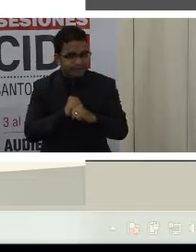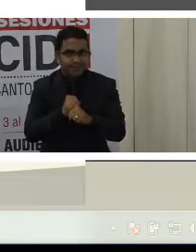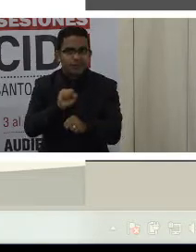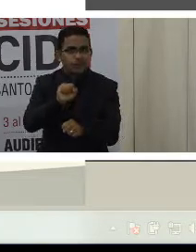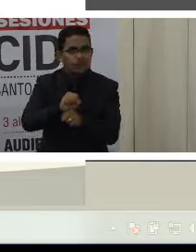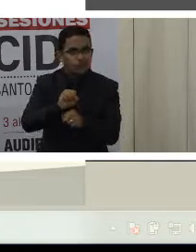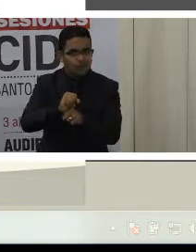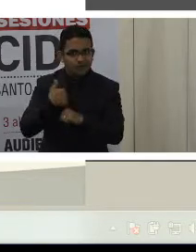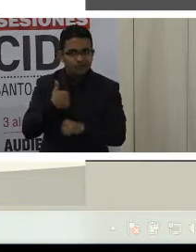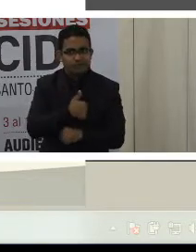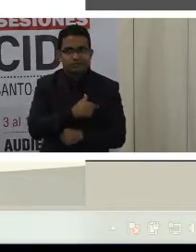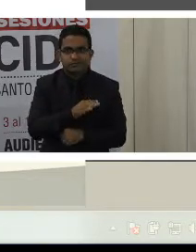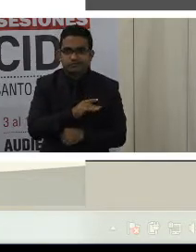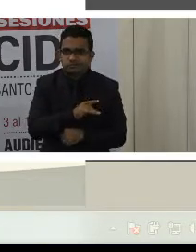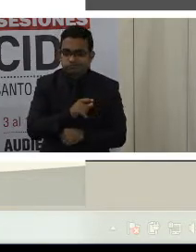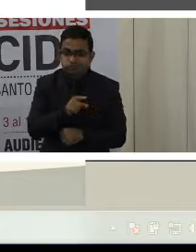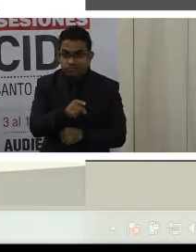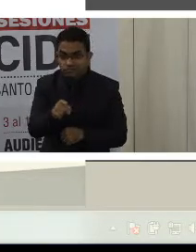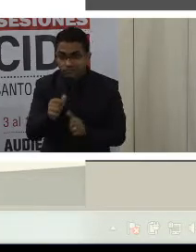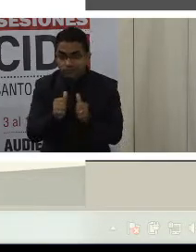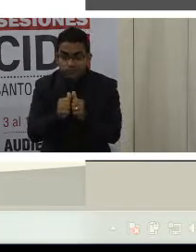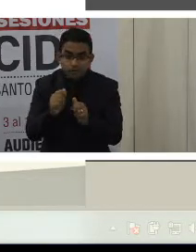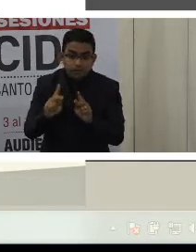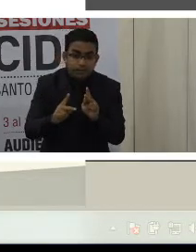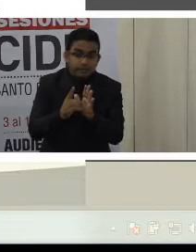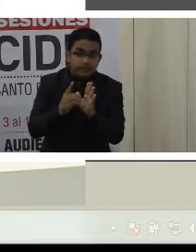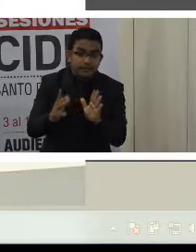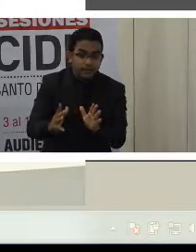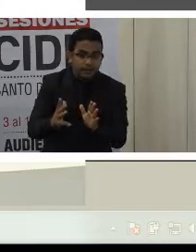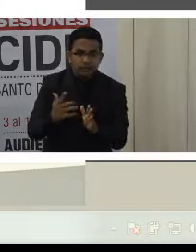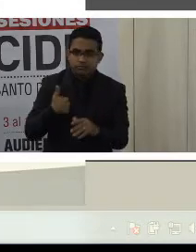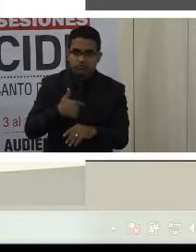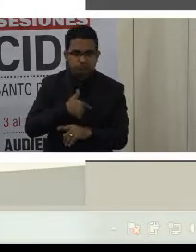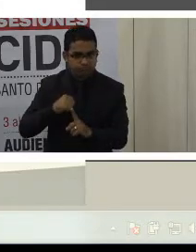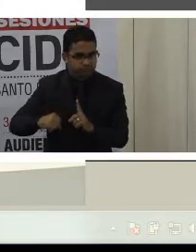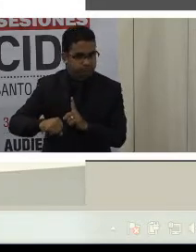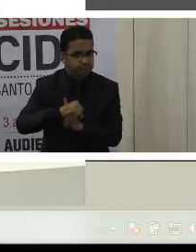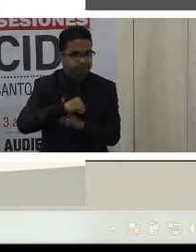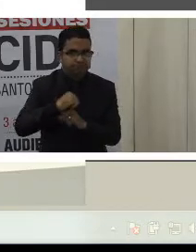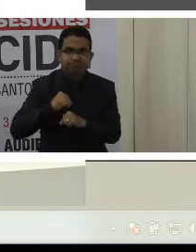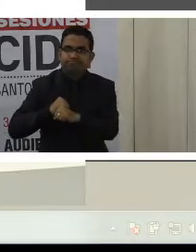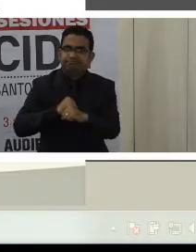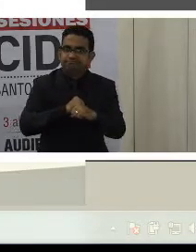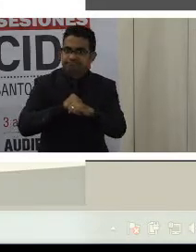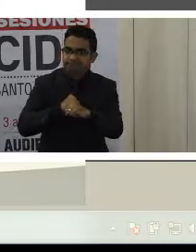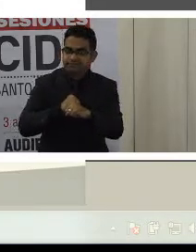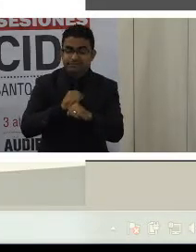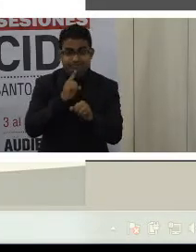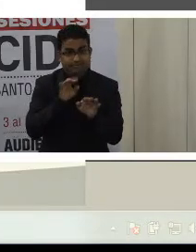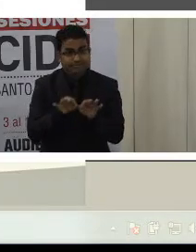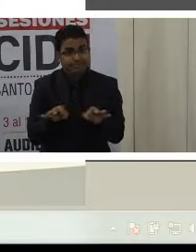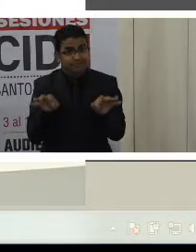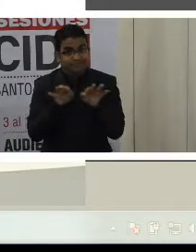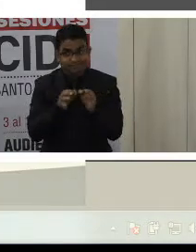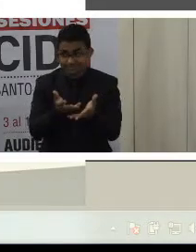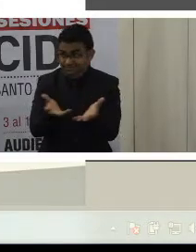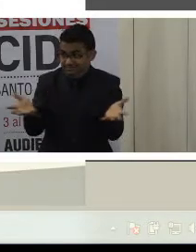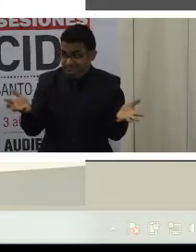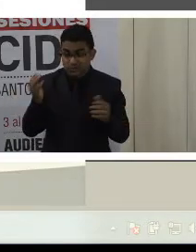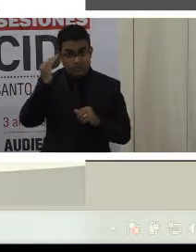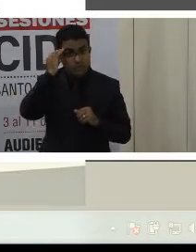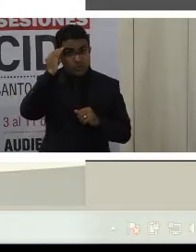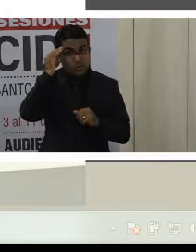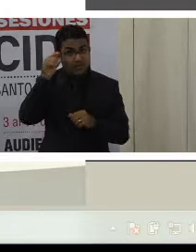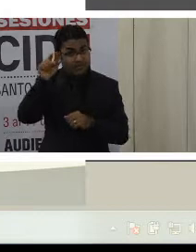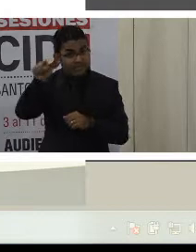creado para las personas con discapacidad en nuestro país. Y es importante que la Comisión sepa que en Venezuela